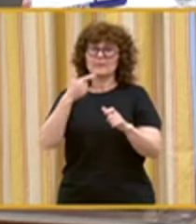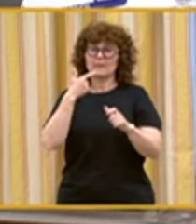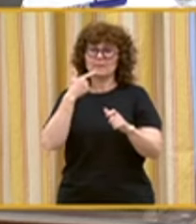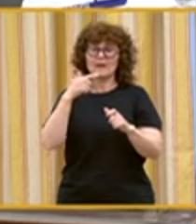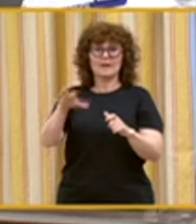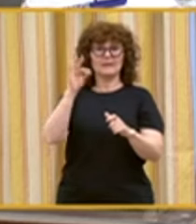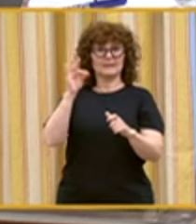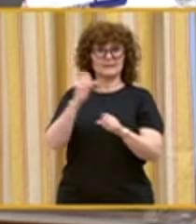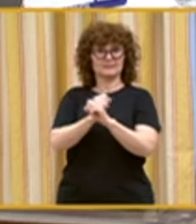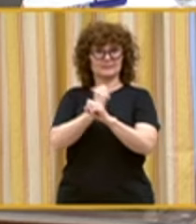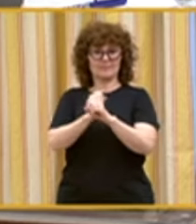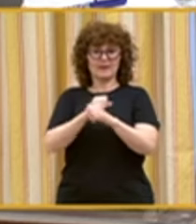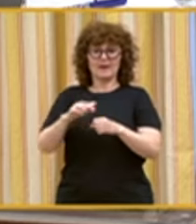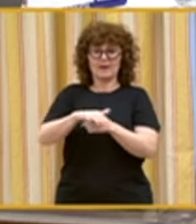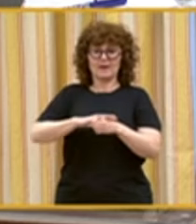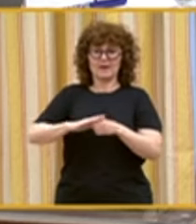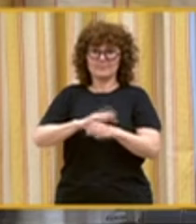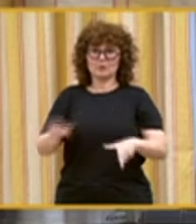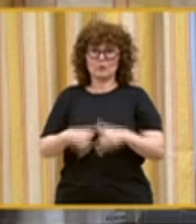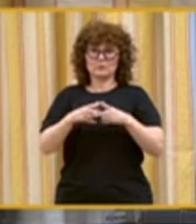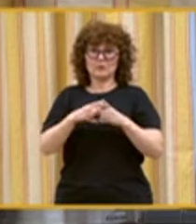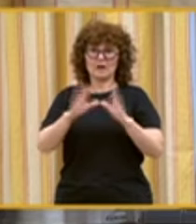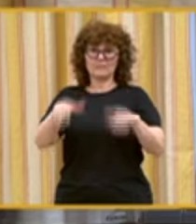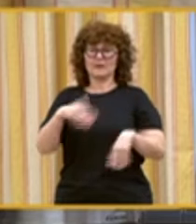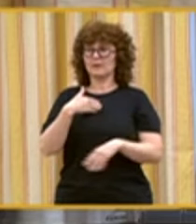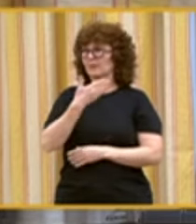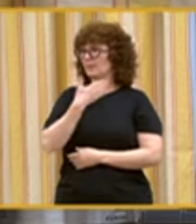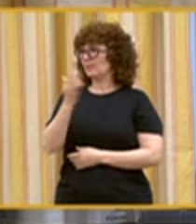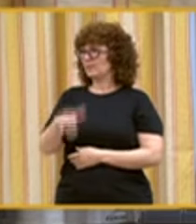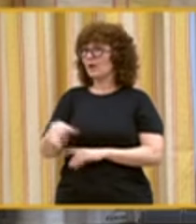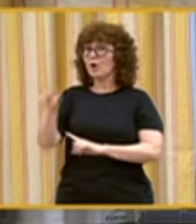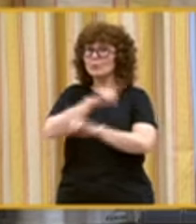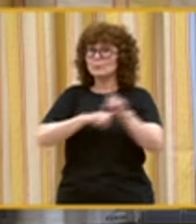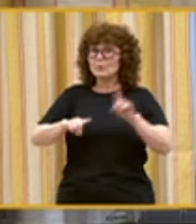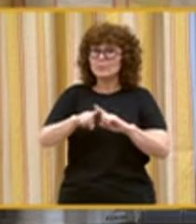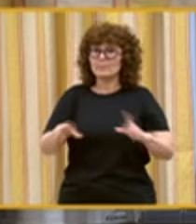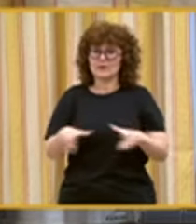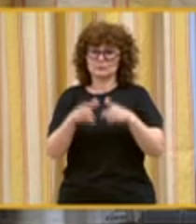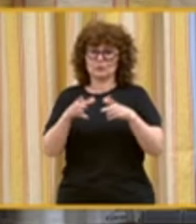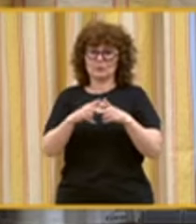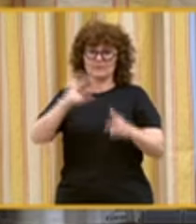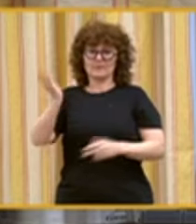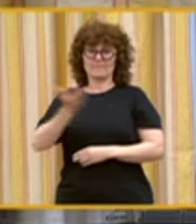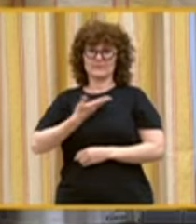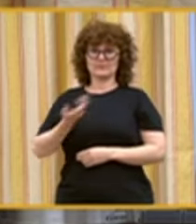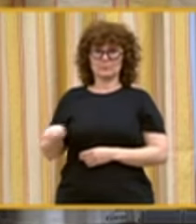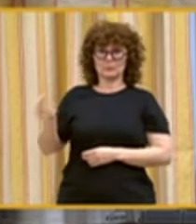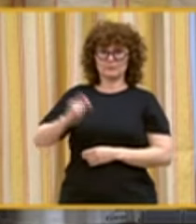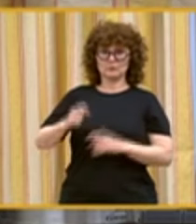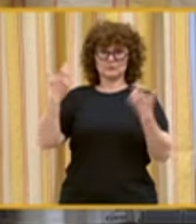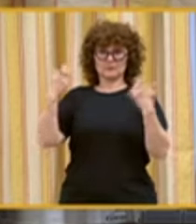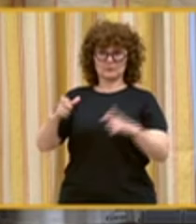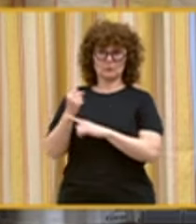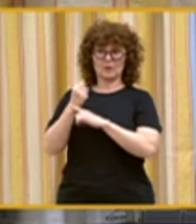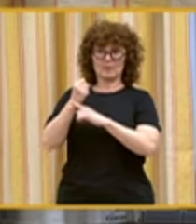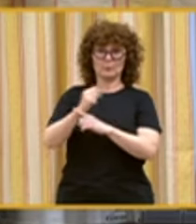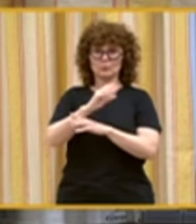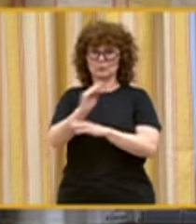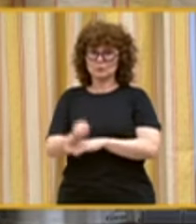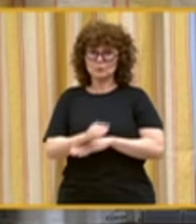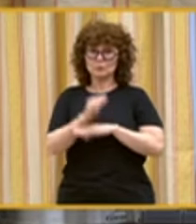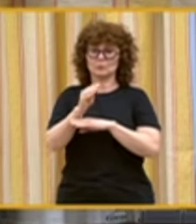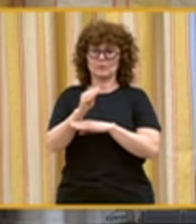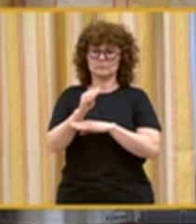profesión trabajar en el ámbito de lo social. La crisis actual que afecta a los y las profesionales del sector de los apoyos y cuidados